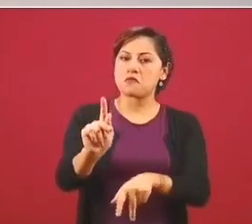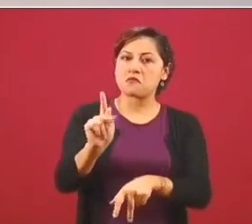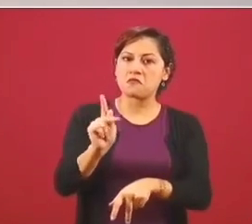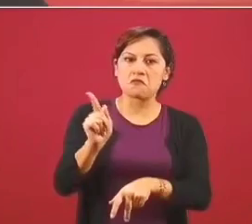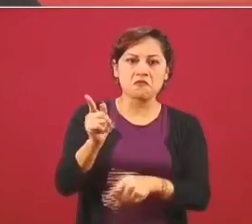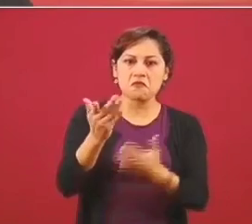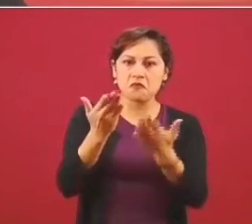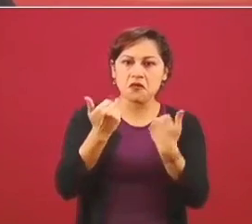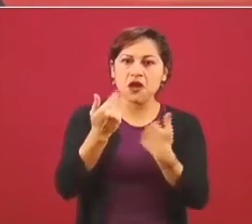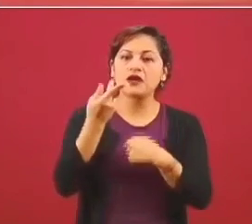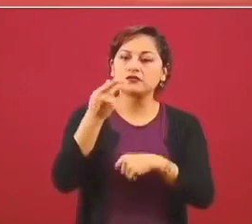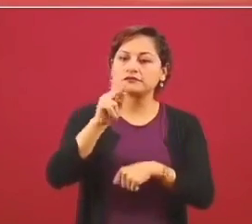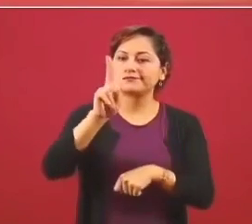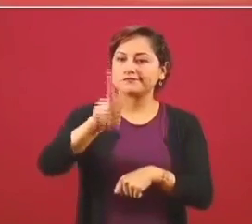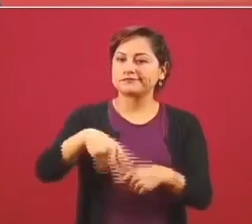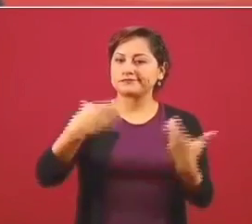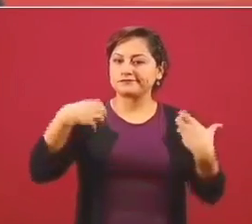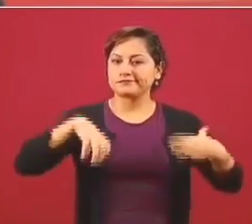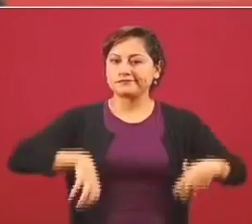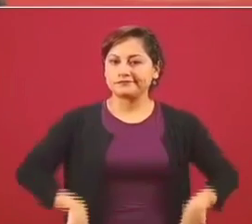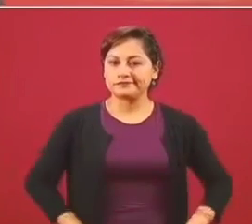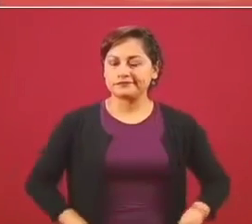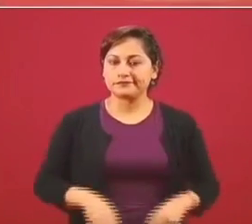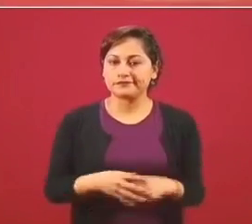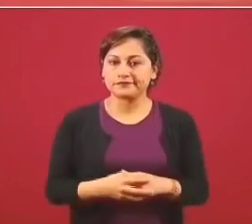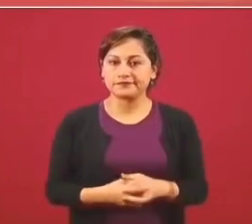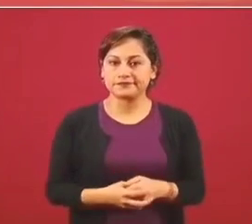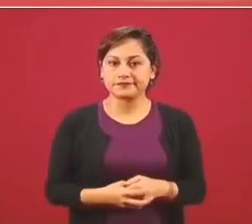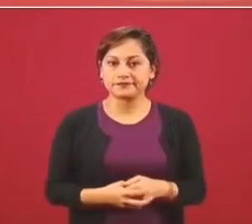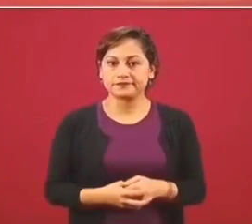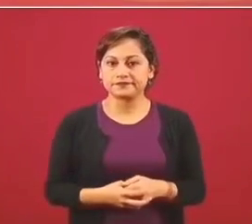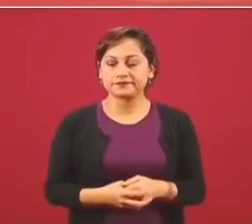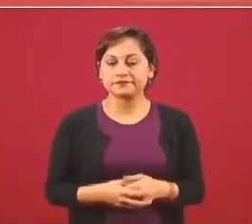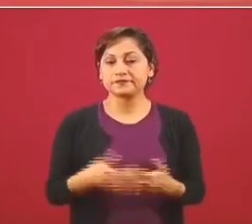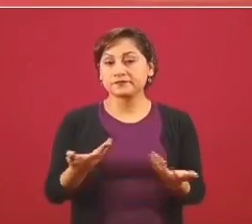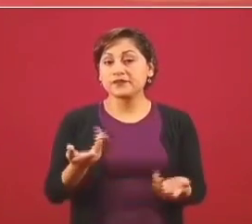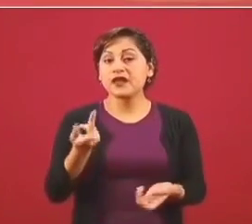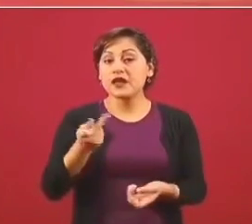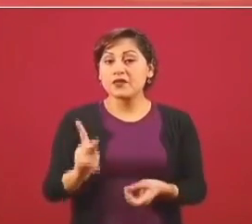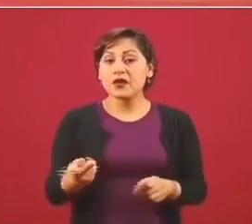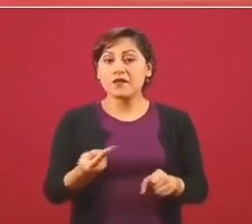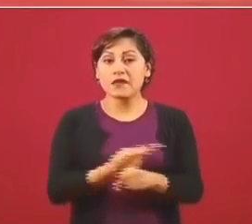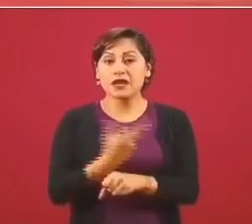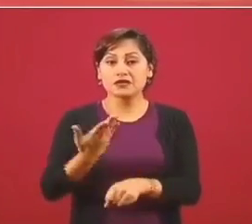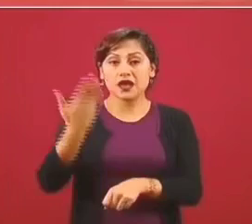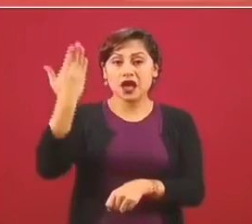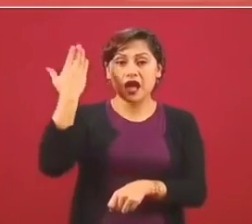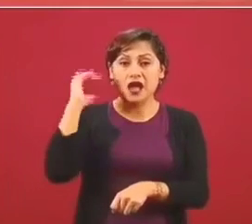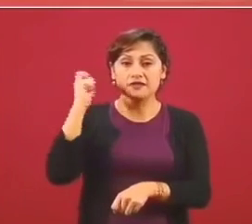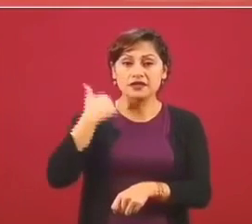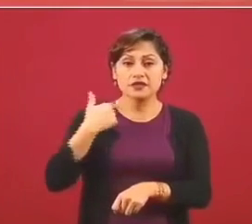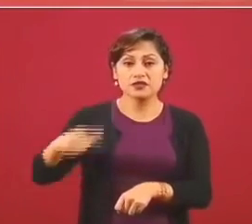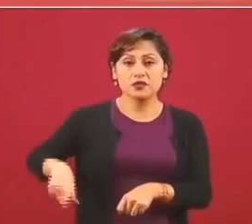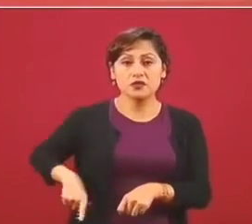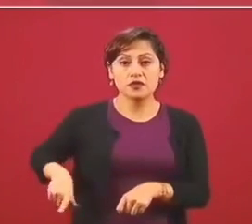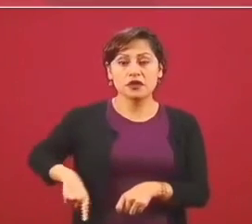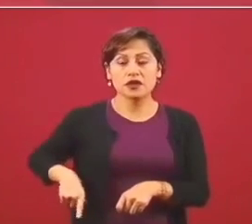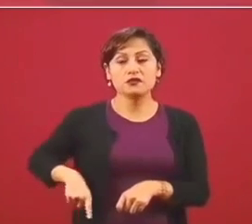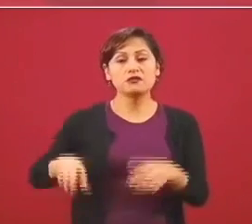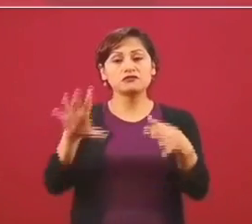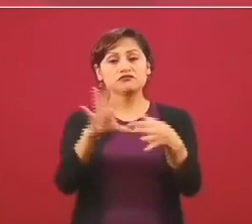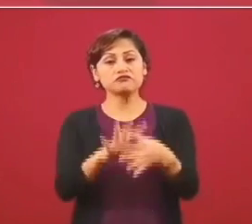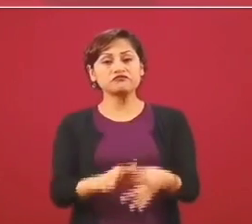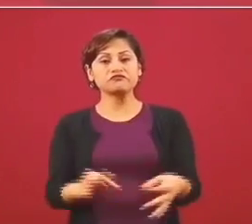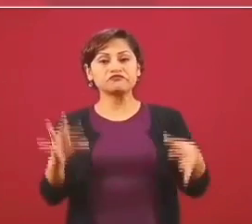la corrupción estaba en el